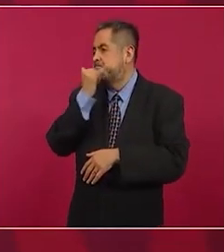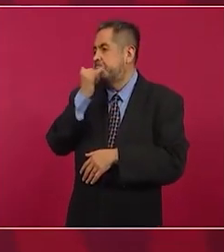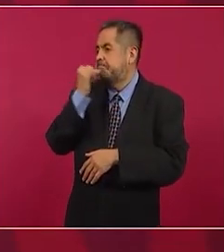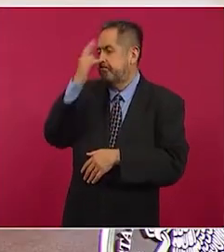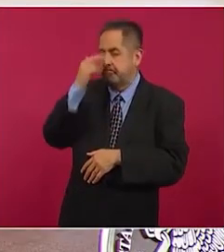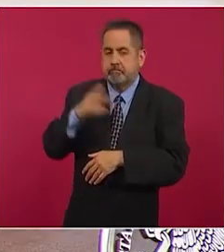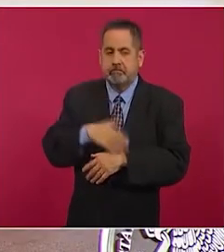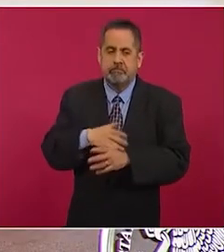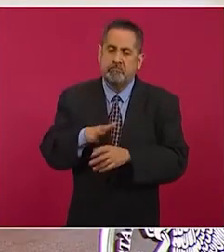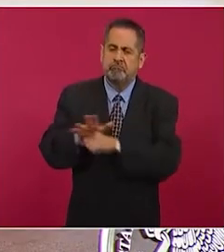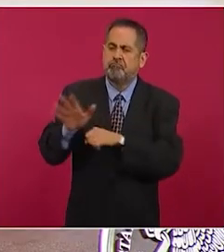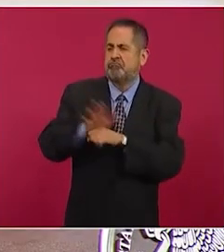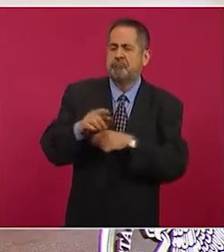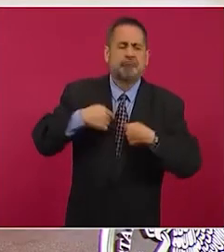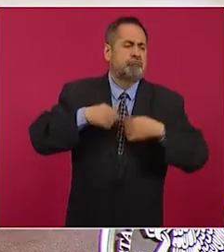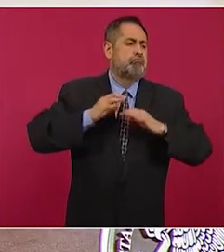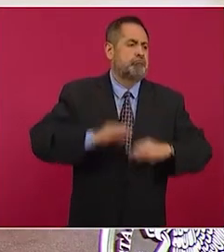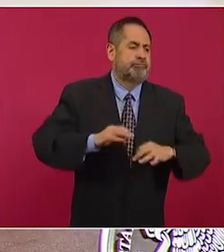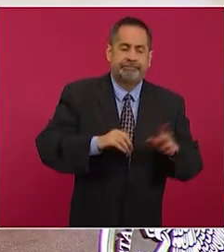autocomplacencia.